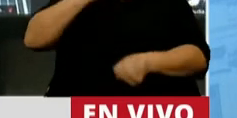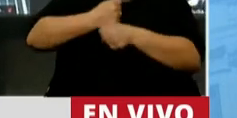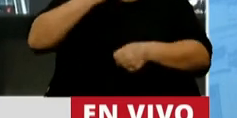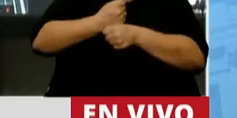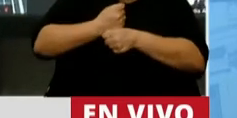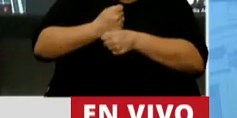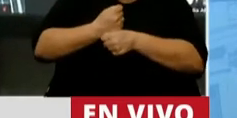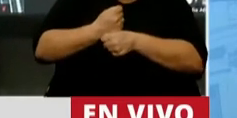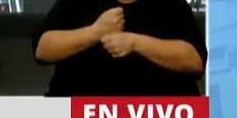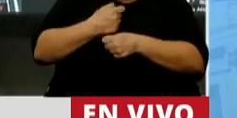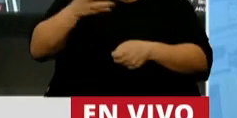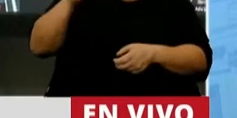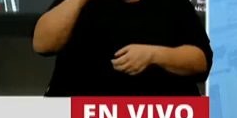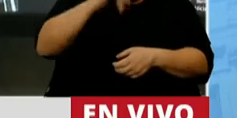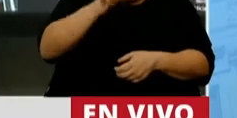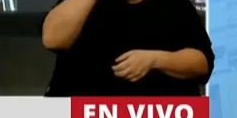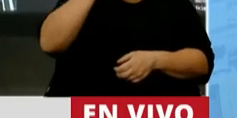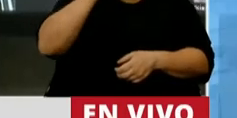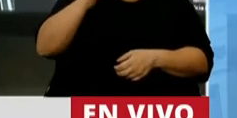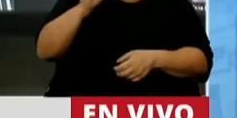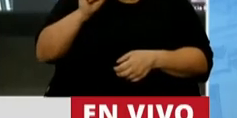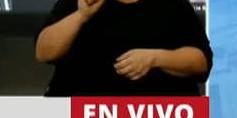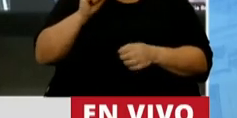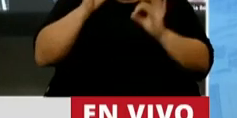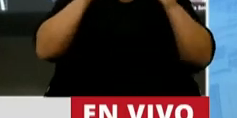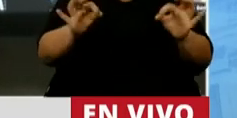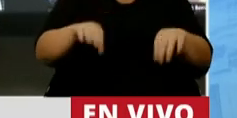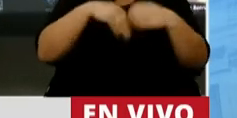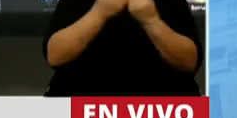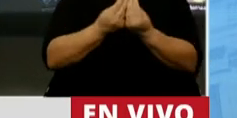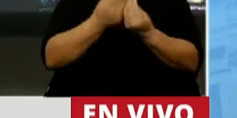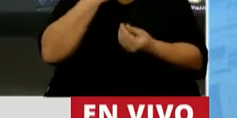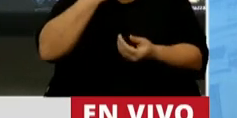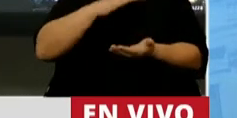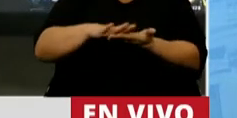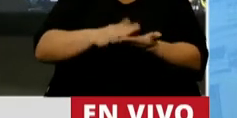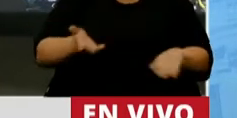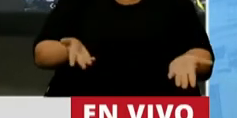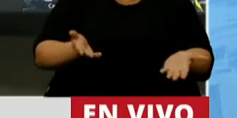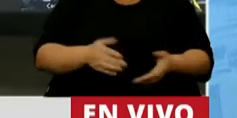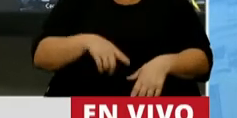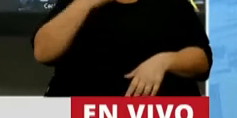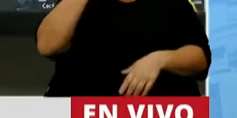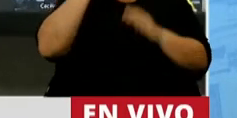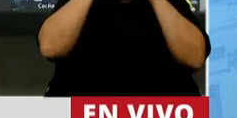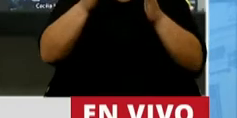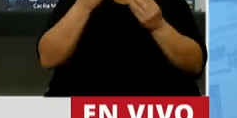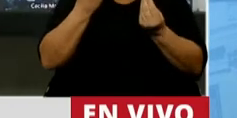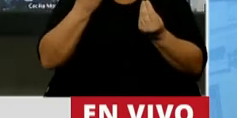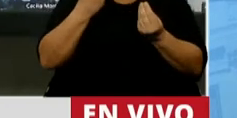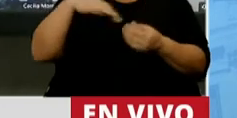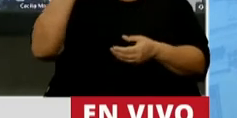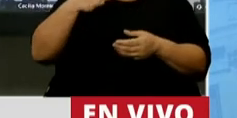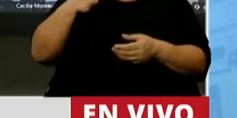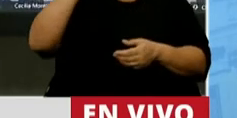todos los días 20.000 pesos sin llegar a cubrir la canasta familiar. Lo primero que tenemos que hacer para eso